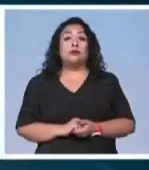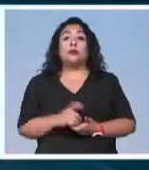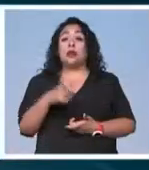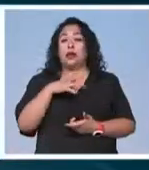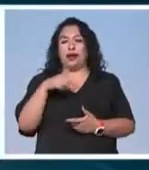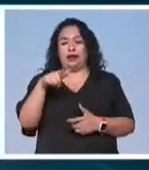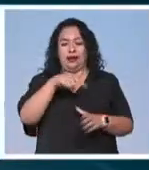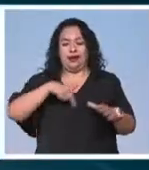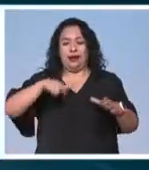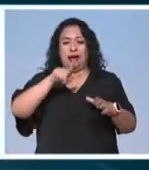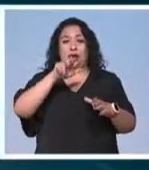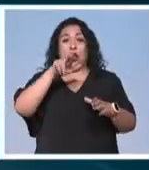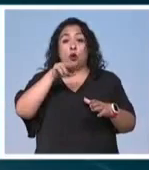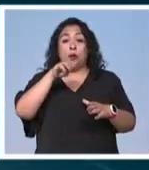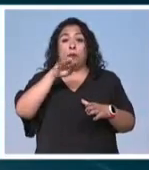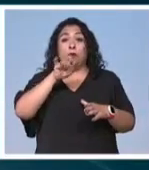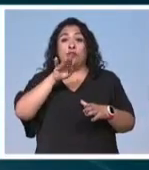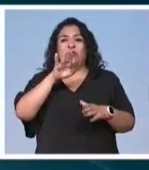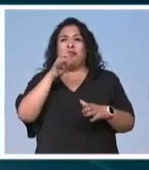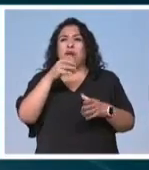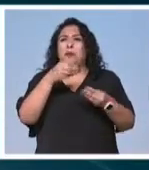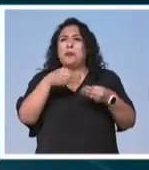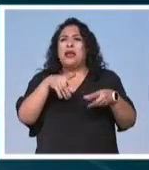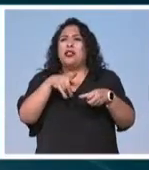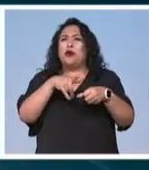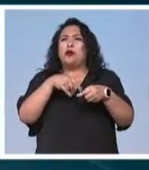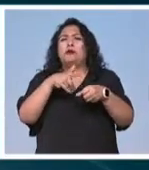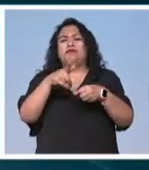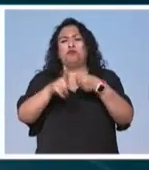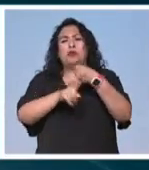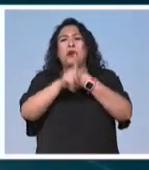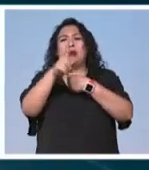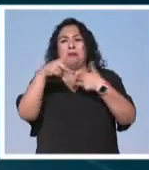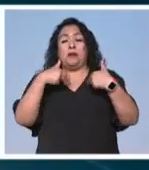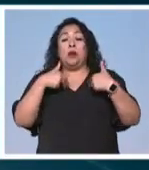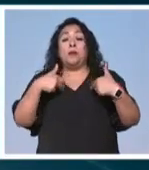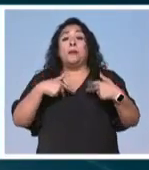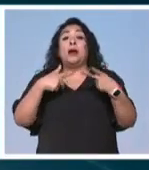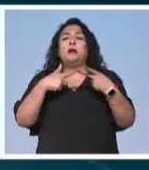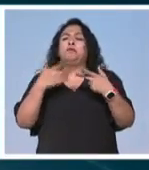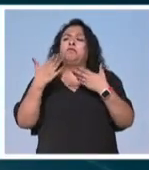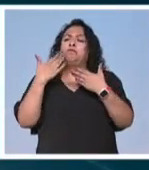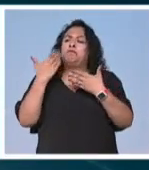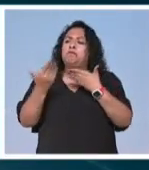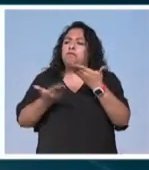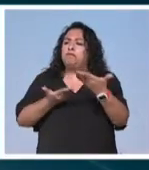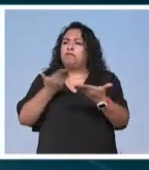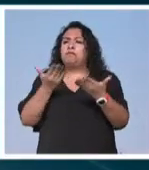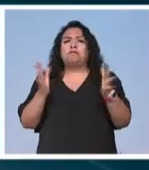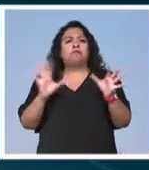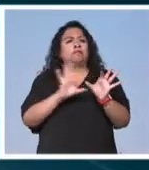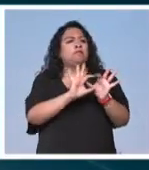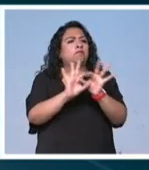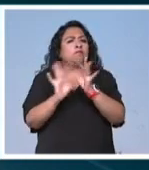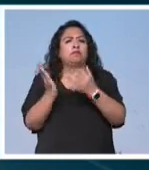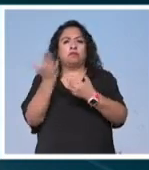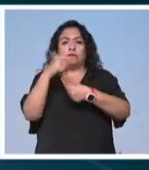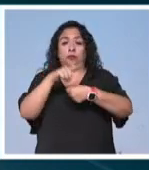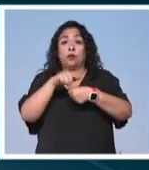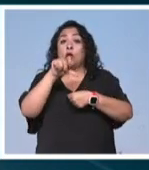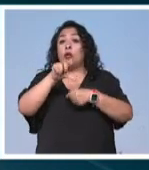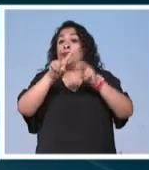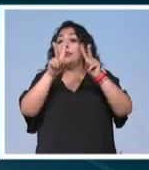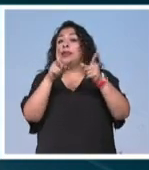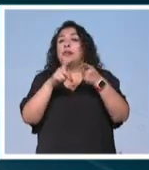las lagunas de Montebello pierden su color a consecuencia de la actividad humana. Hospitalidad y armonía social. Hoy les